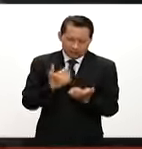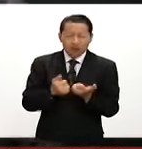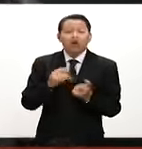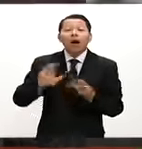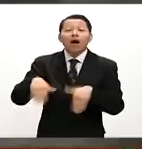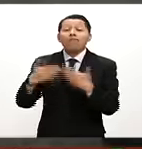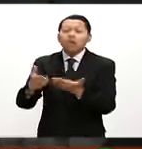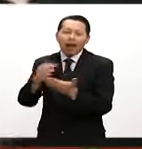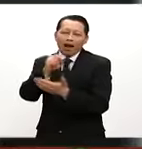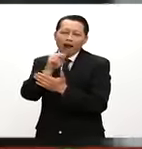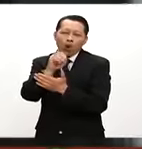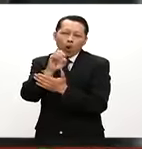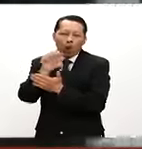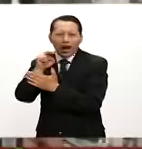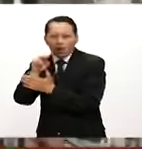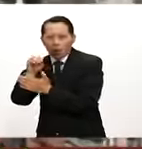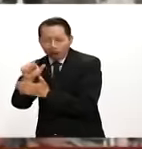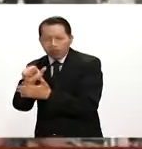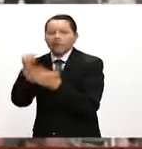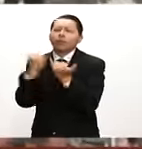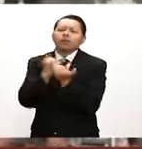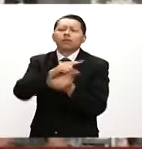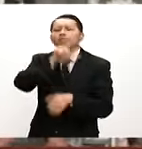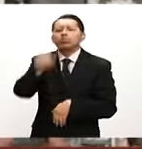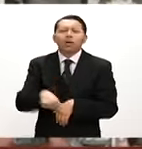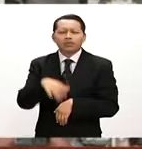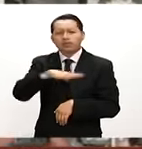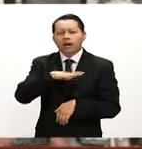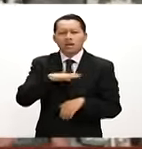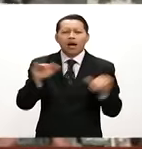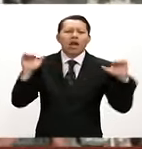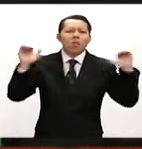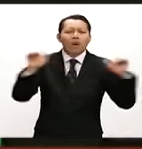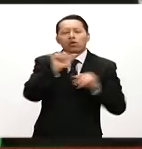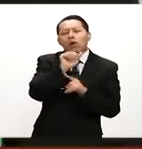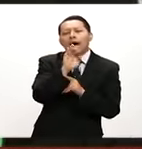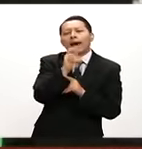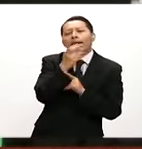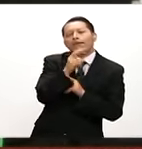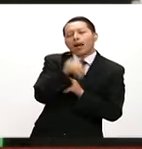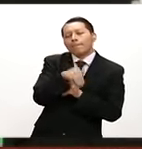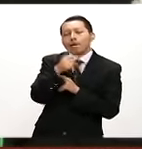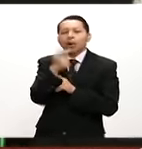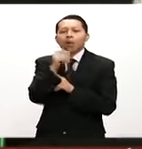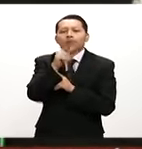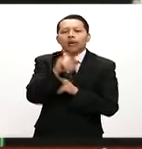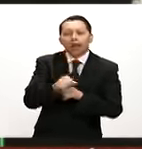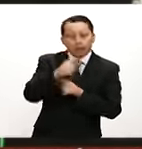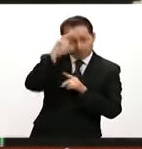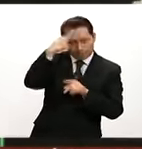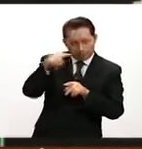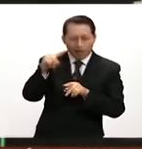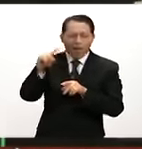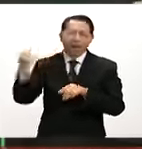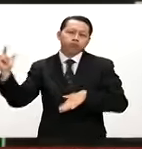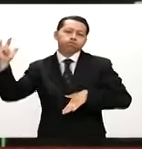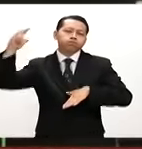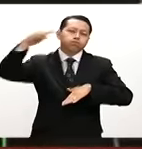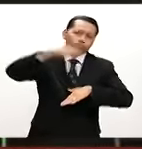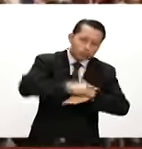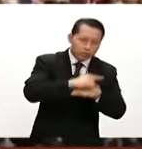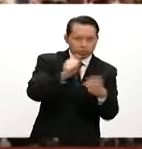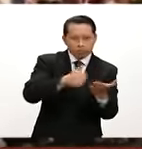y de ahí se dirija al aeropuerto Abraham González para dirigirse con ustedes allá a la Ciudad de México para el homenaje que le tienen